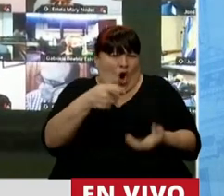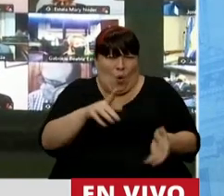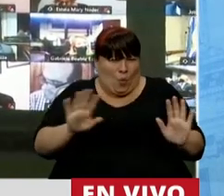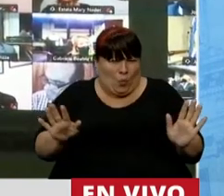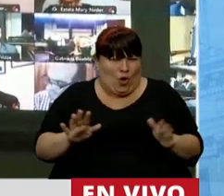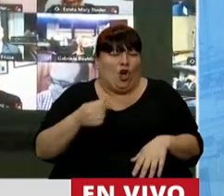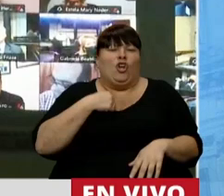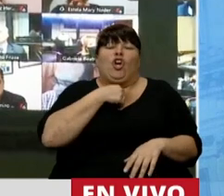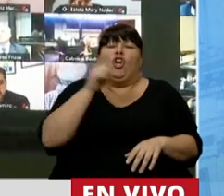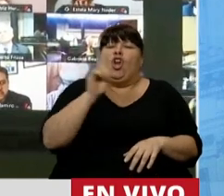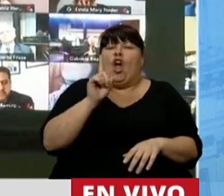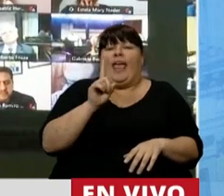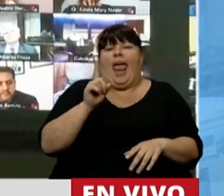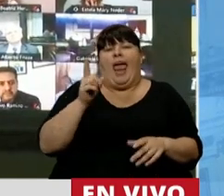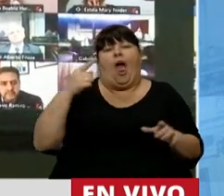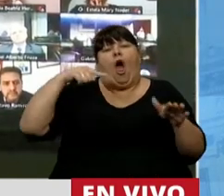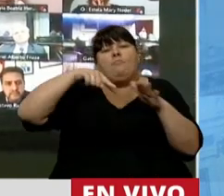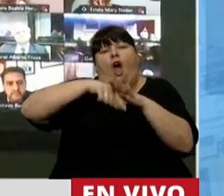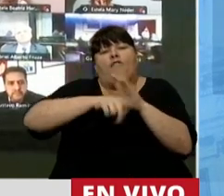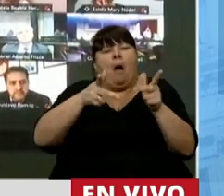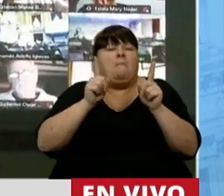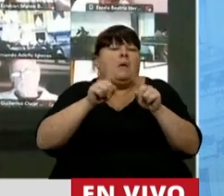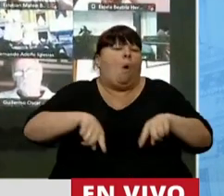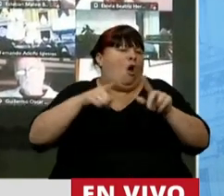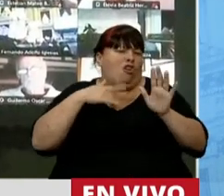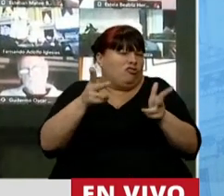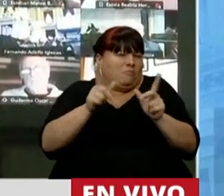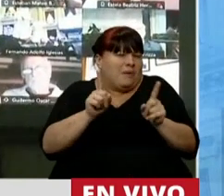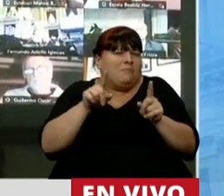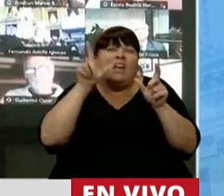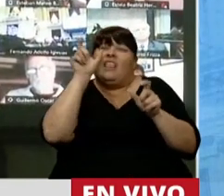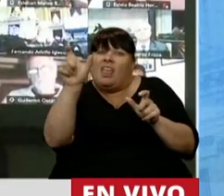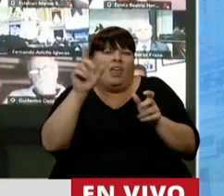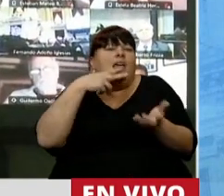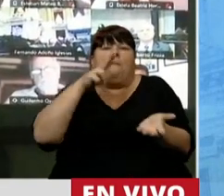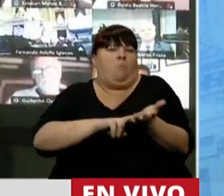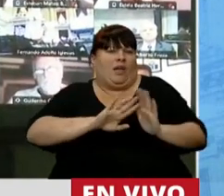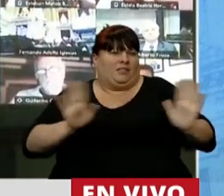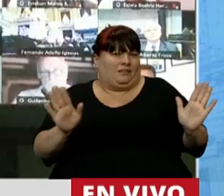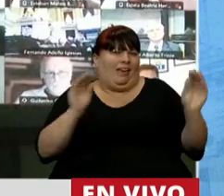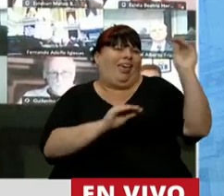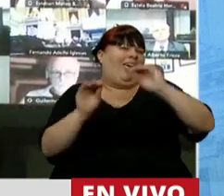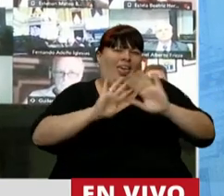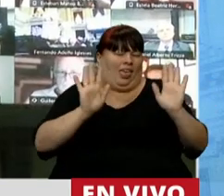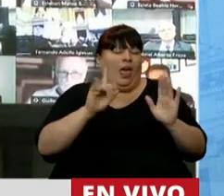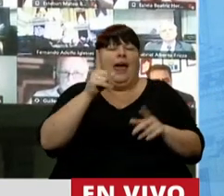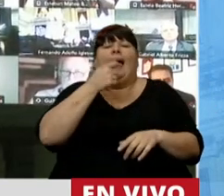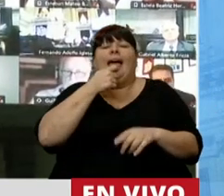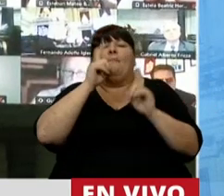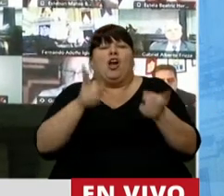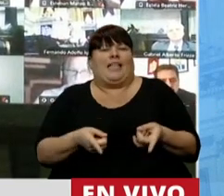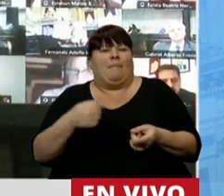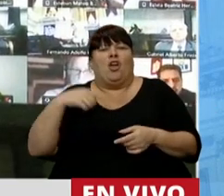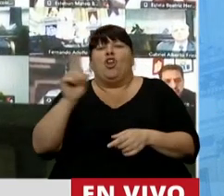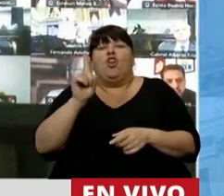Y no quiero sobreabundar en lo que se ha dicho y en la caracterización del mismo. Poner sí algunos ejemplos de que no